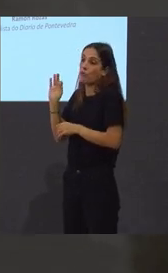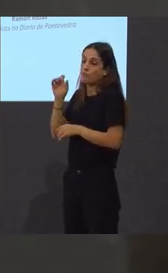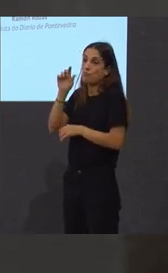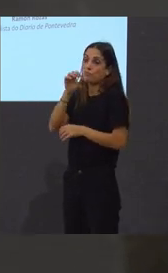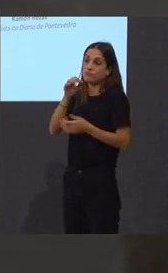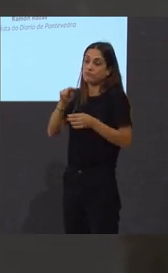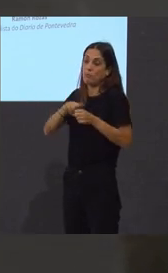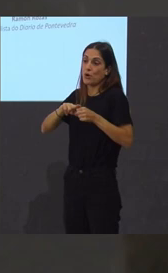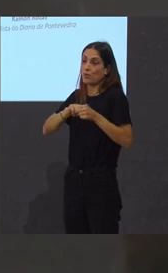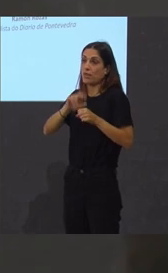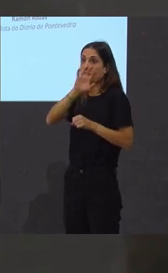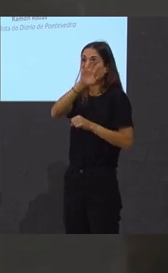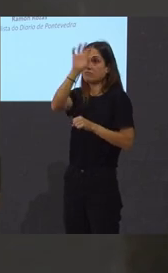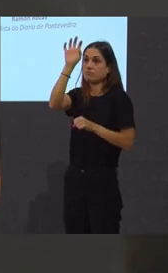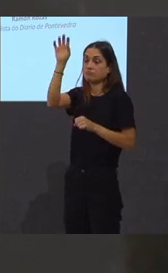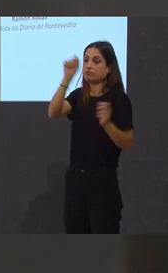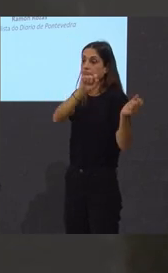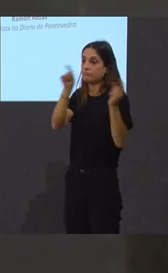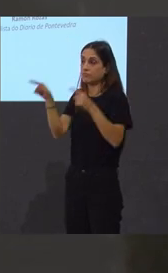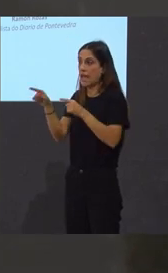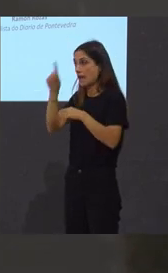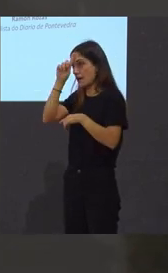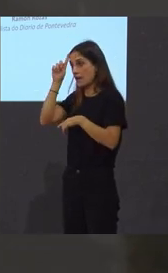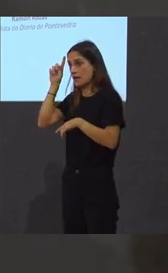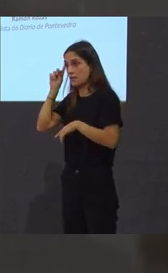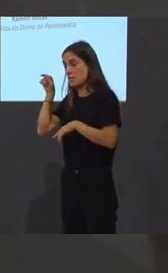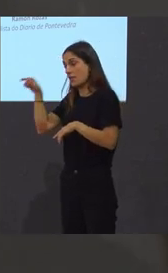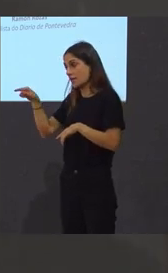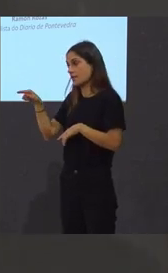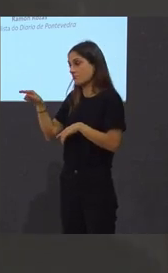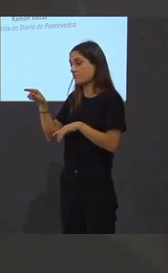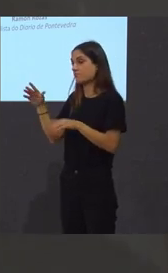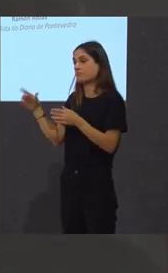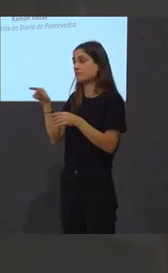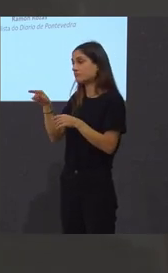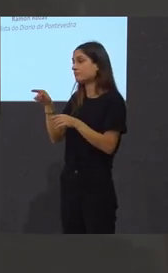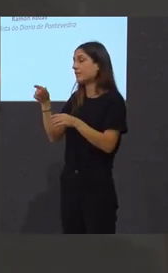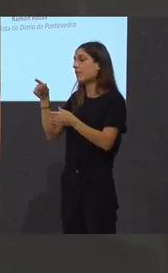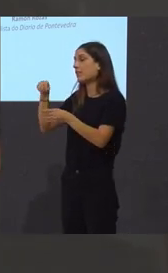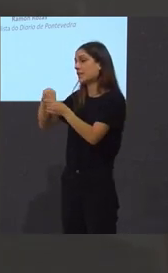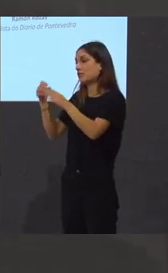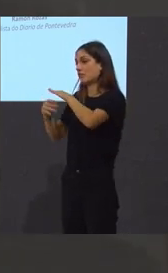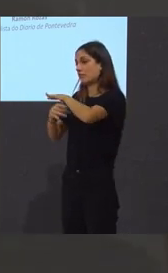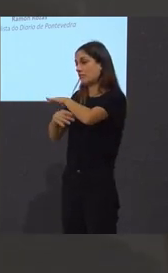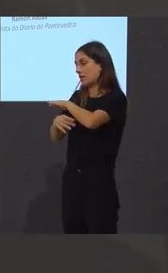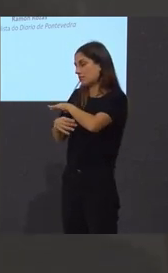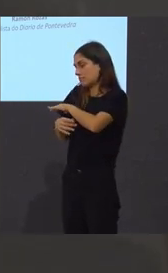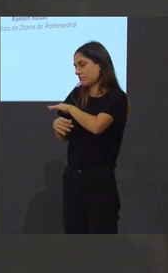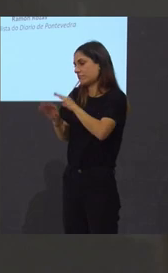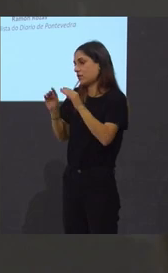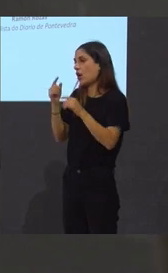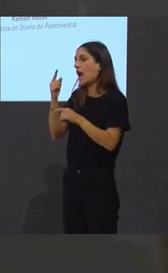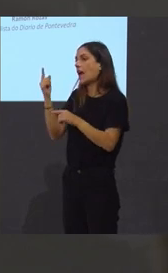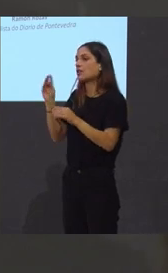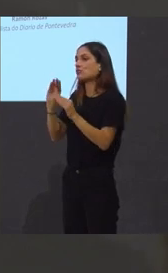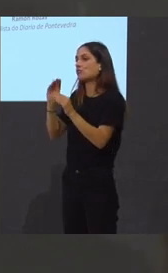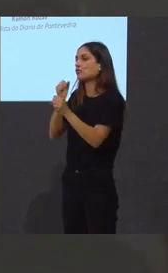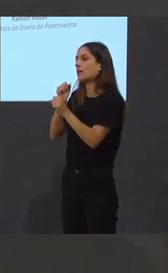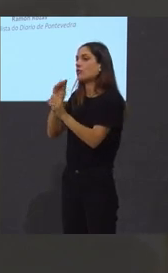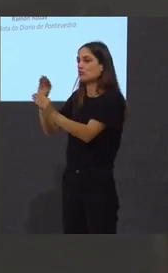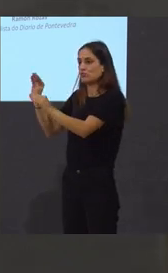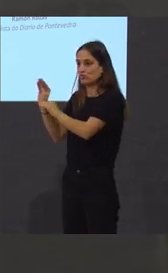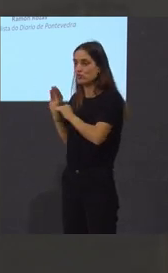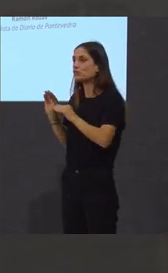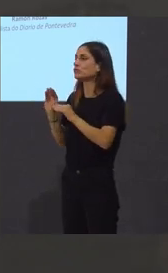banda que tamén é unha imaxe que havería que revisar non bueno cada que temos o seu traballo empezamos a